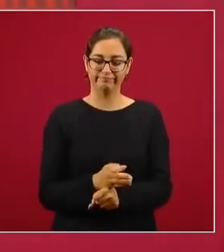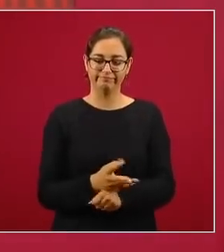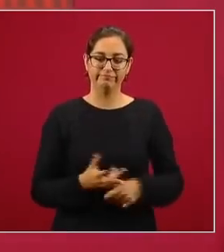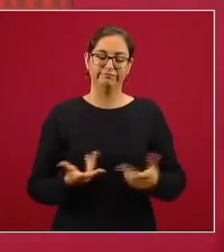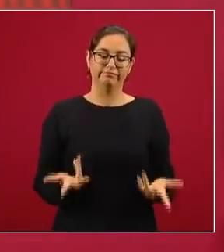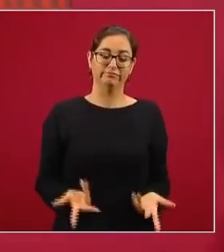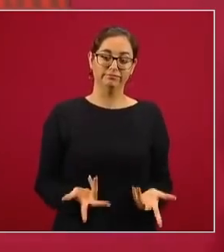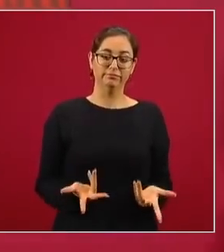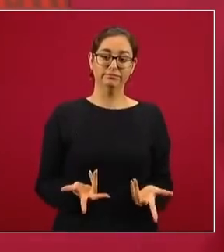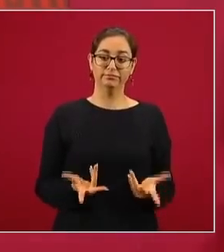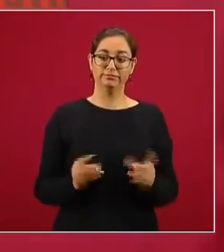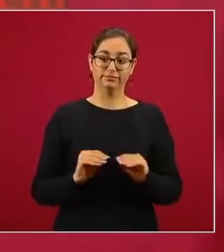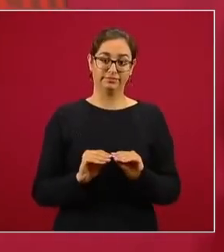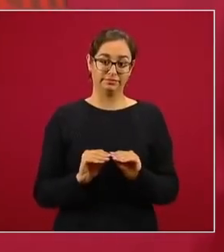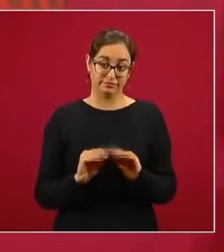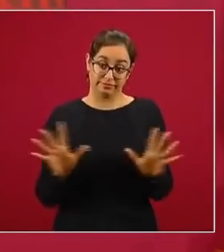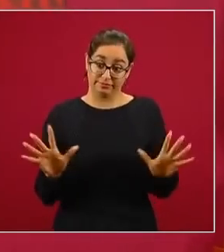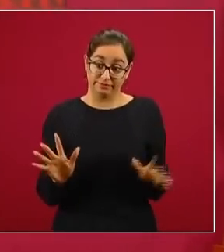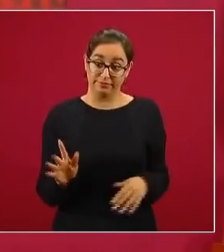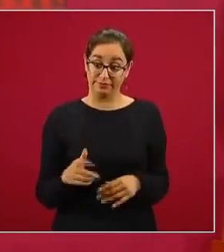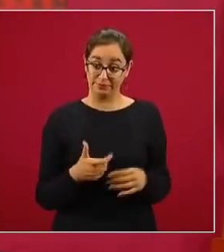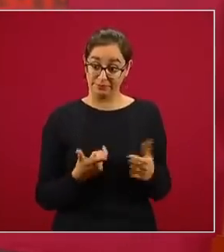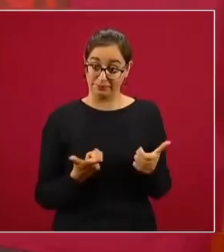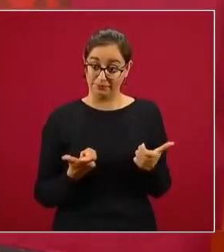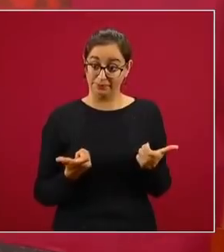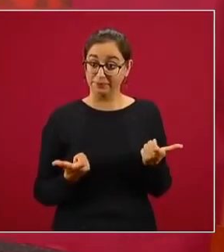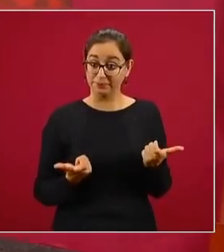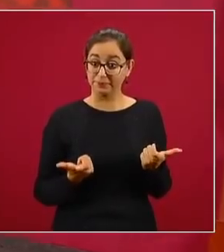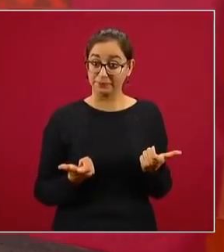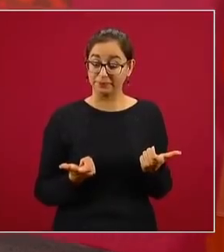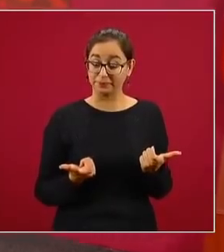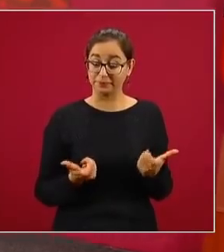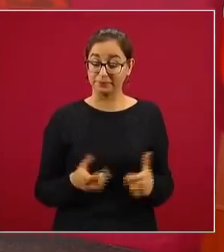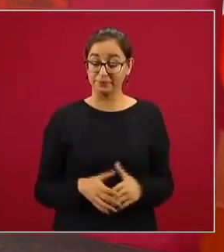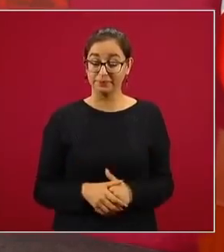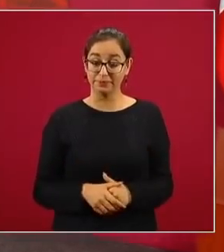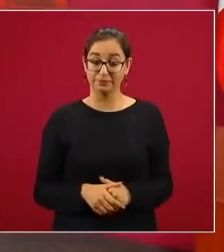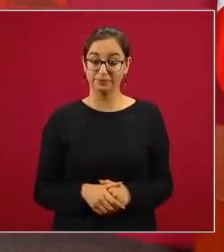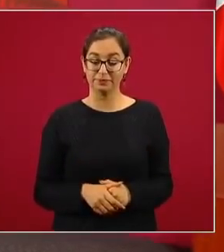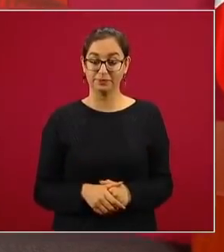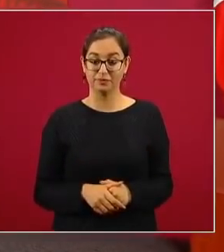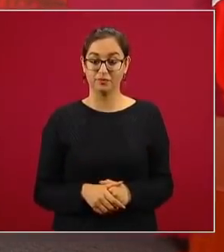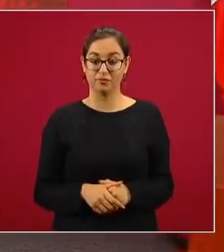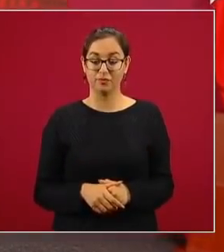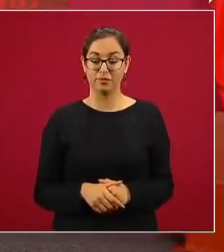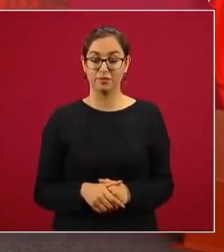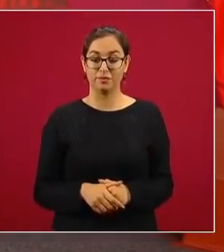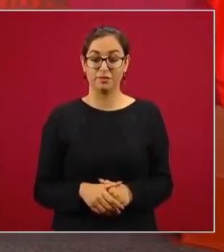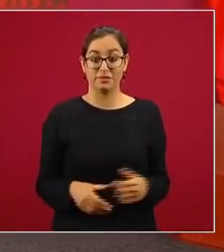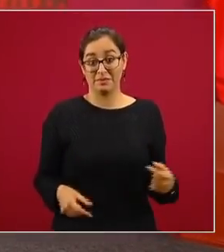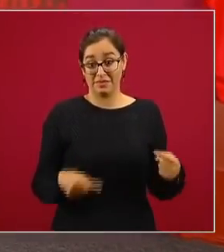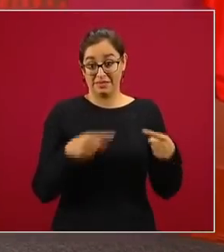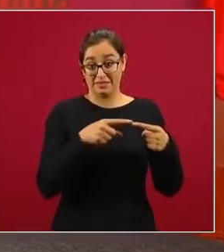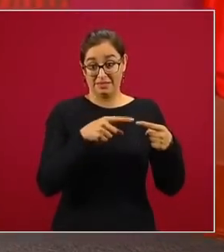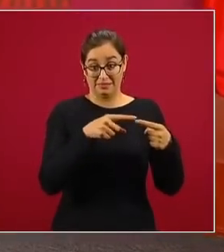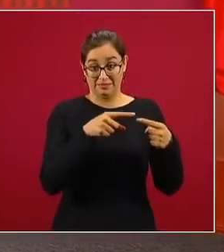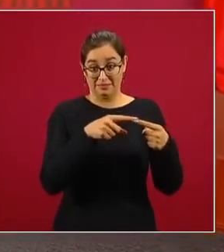son gente próspera, el primero de estos Baeza,